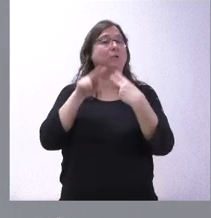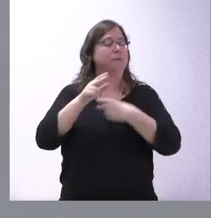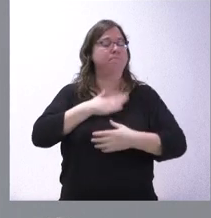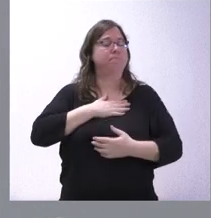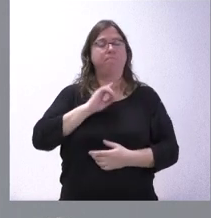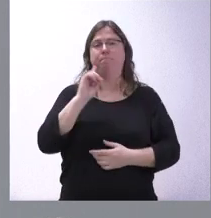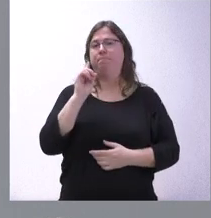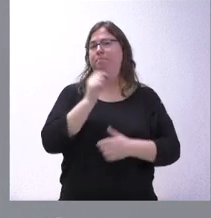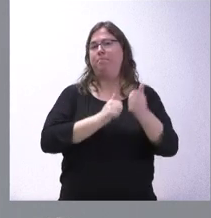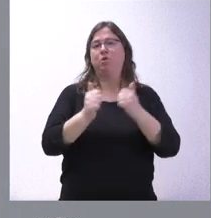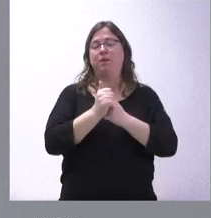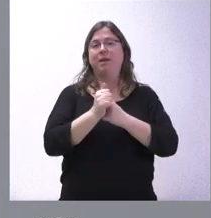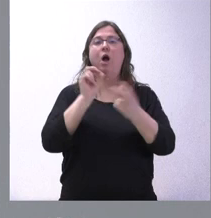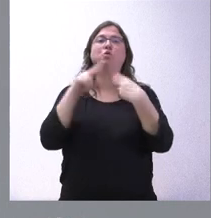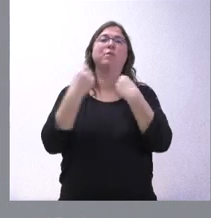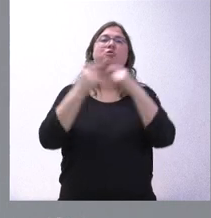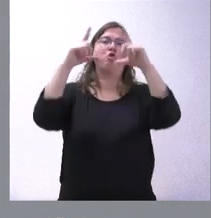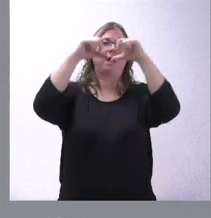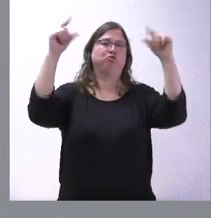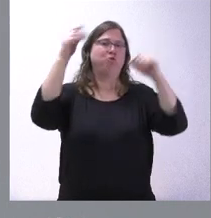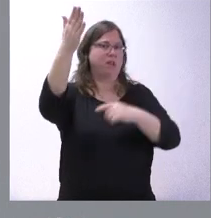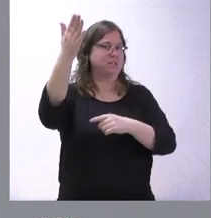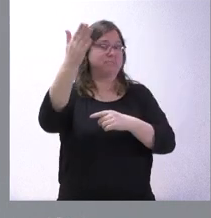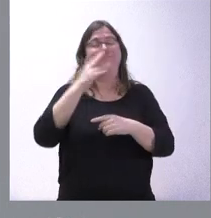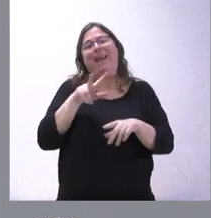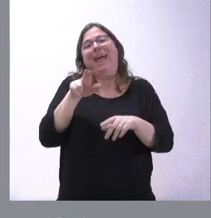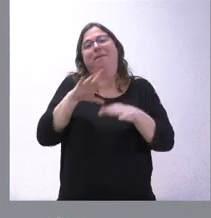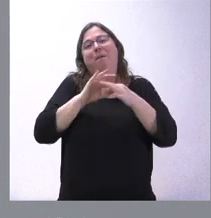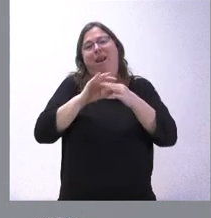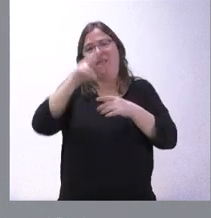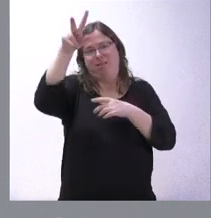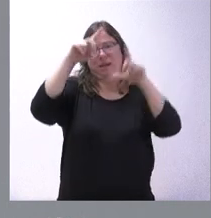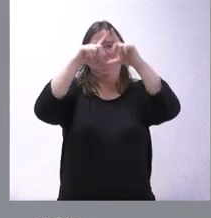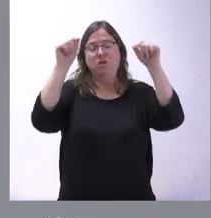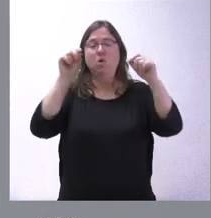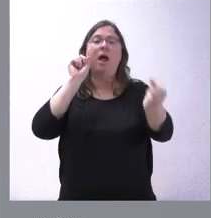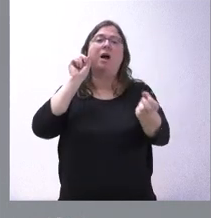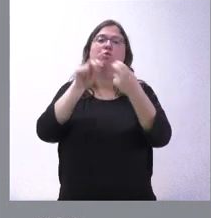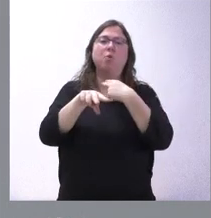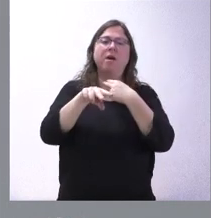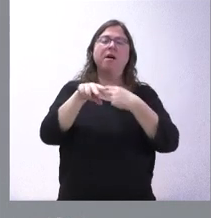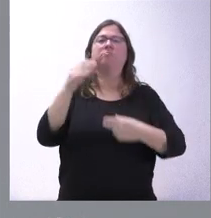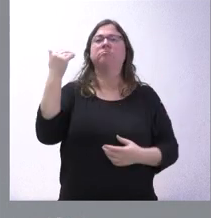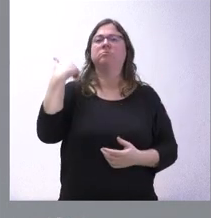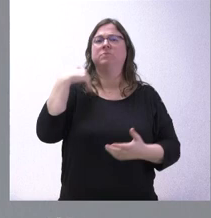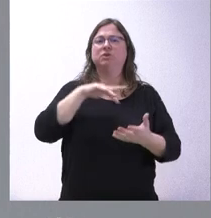con Asturias y con la comunidad hermana. Esta es una autovía que fue también